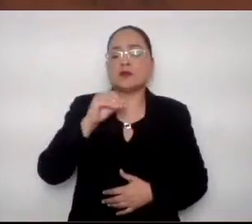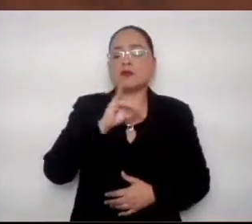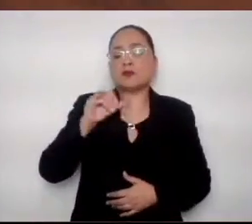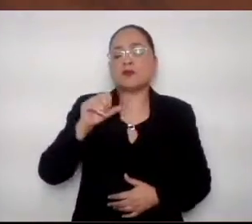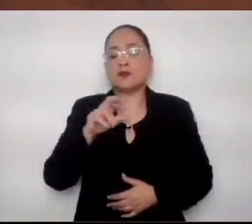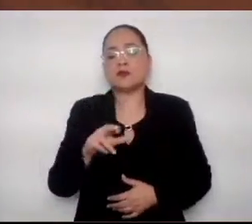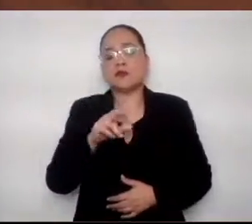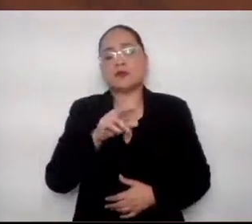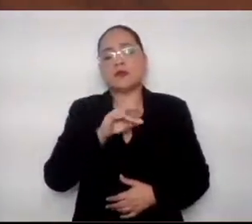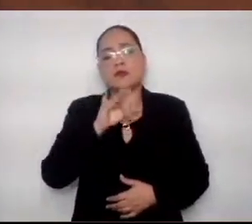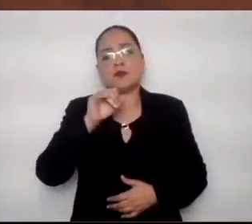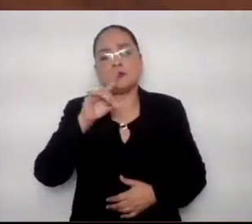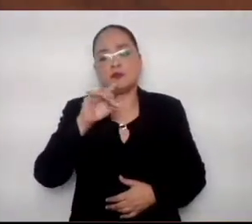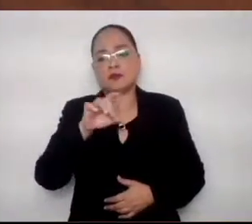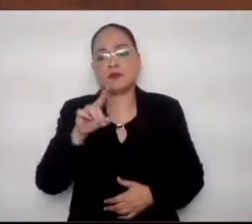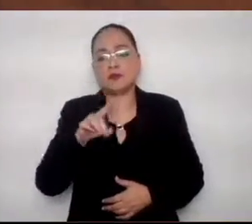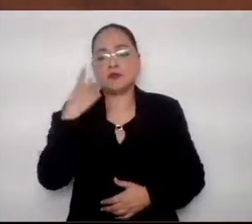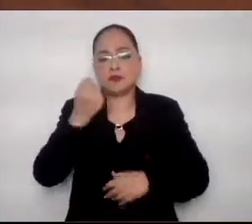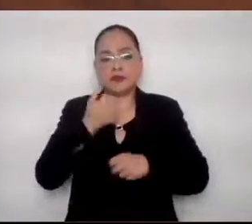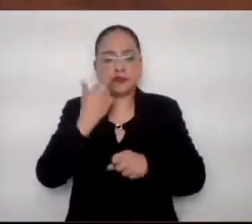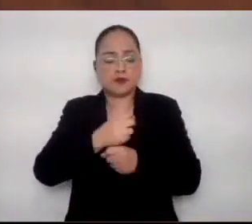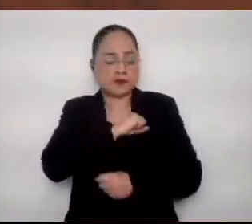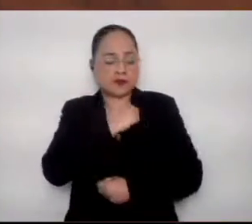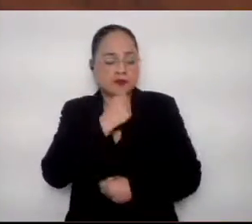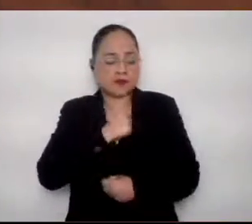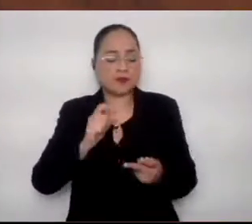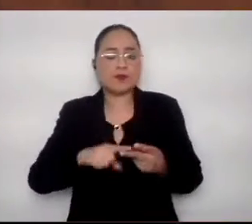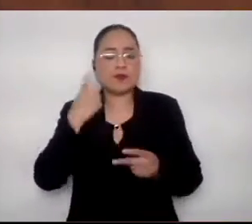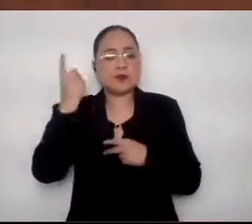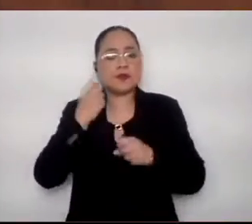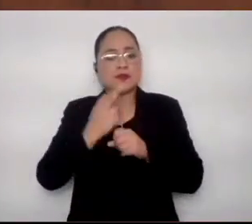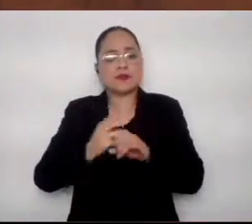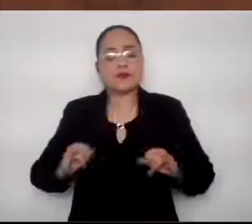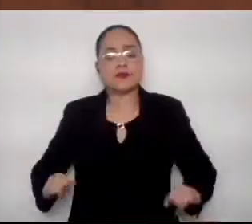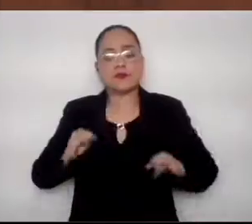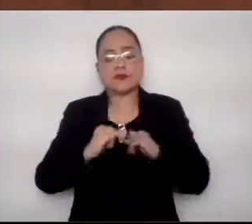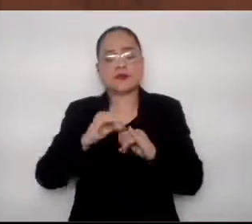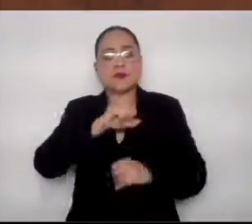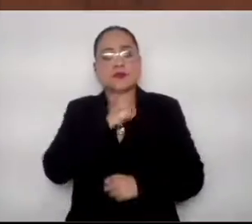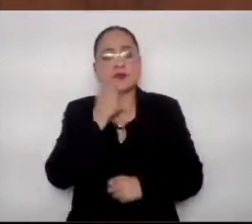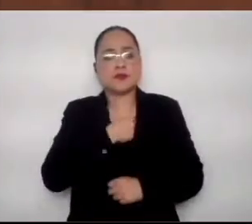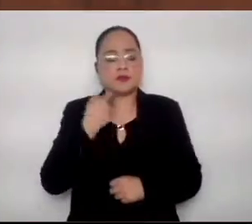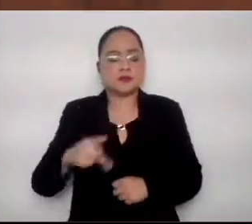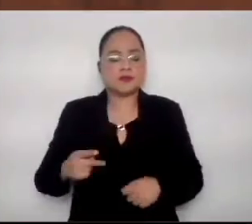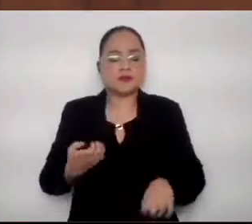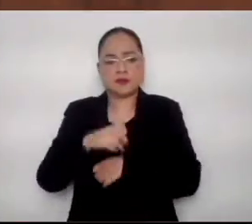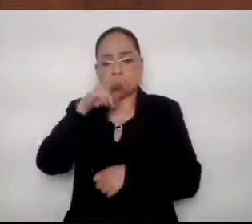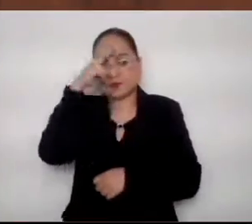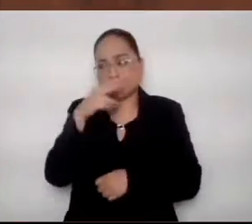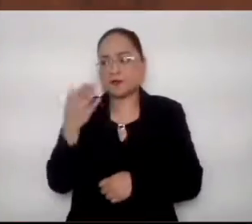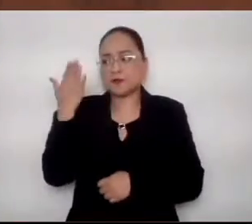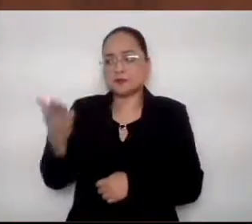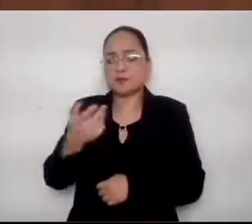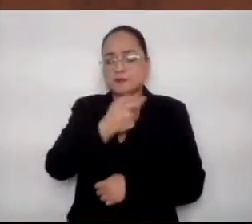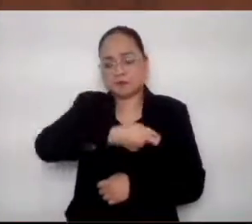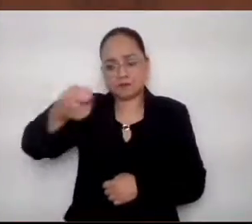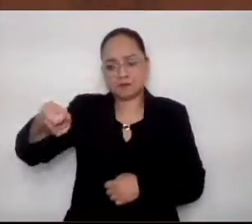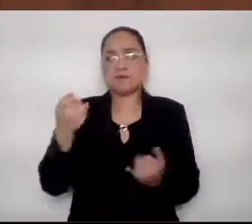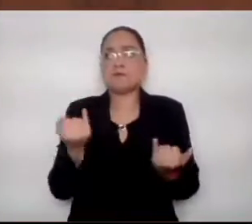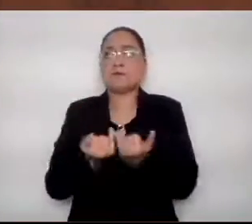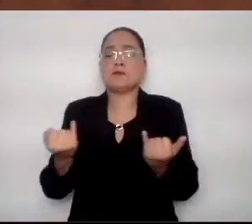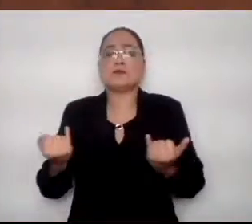Clamón, secretario de Salud y director del Instituto de Salud del Estado de México. Y saludo también